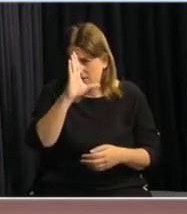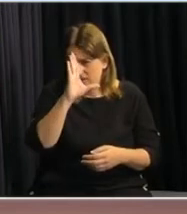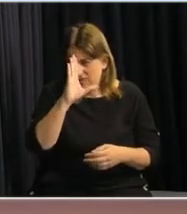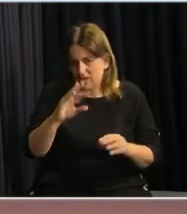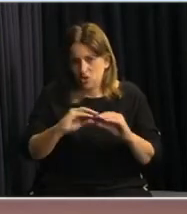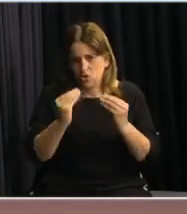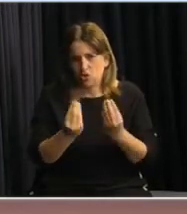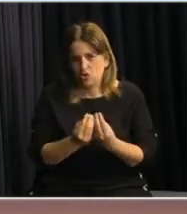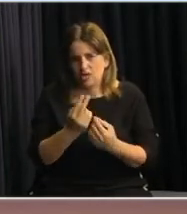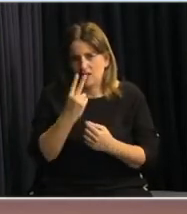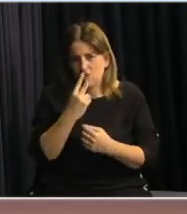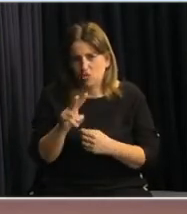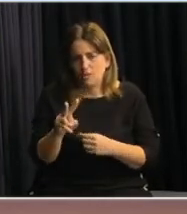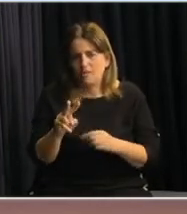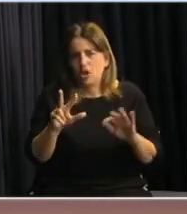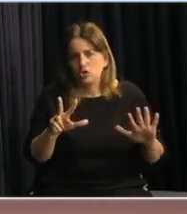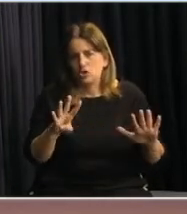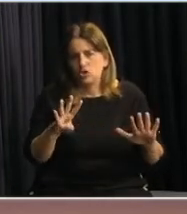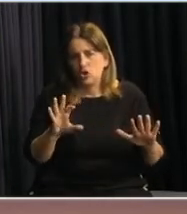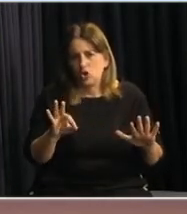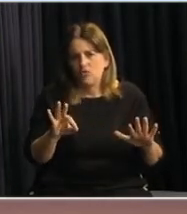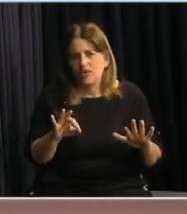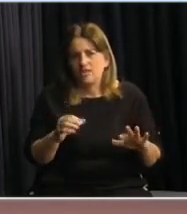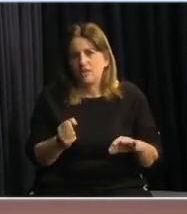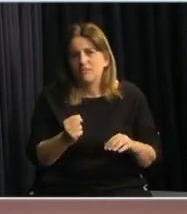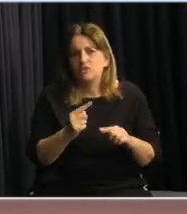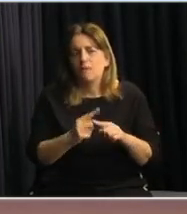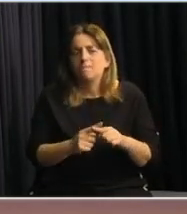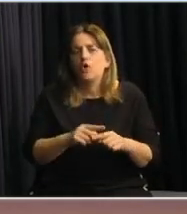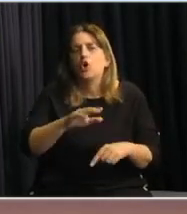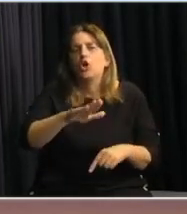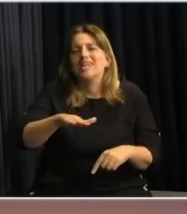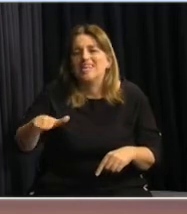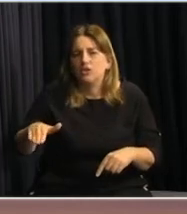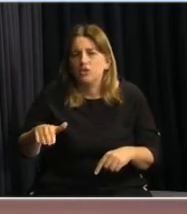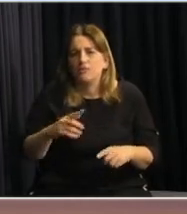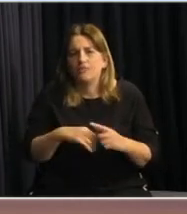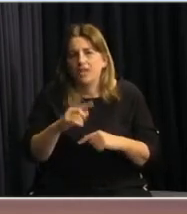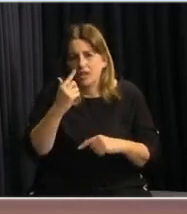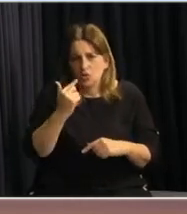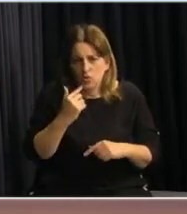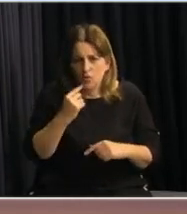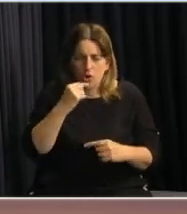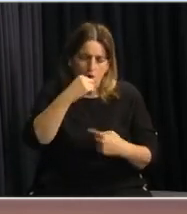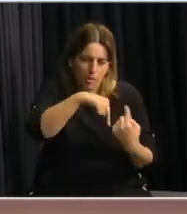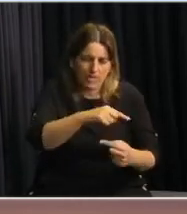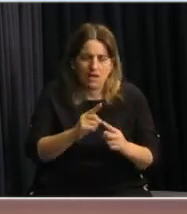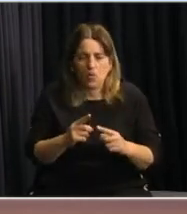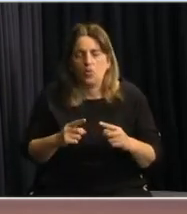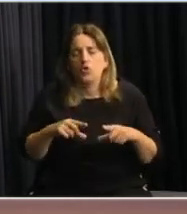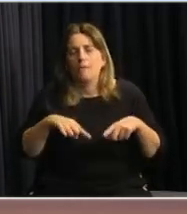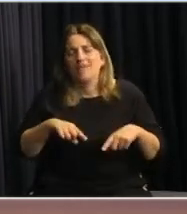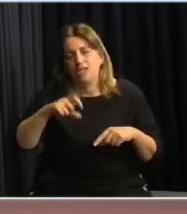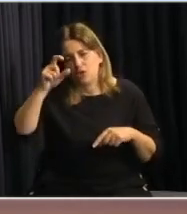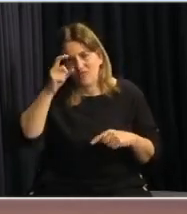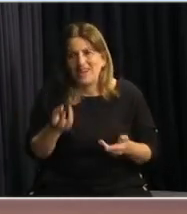es de 2.890 pesos por niño. Por lo tanto, a las cifras que por ejemplo comentaba el Ministro Bartoli,